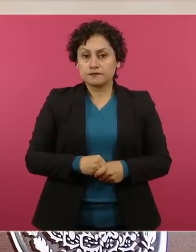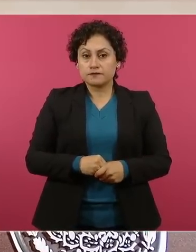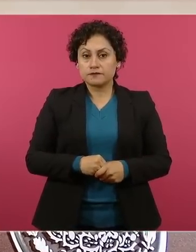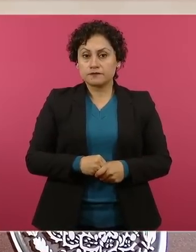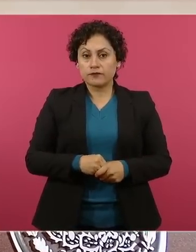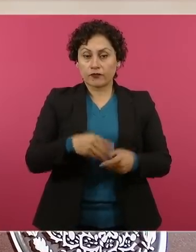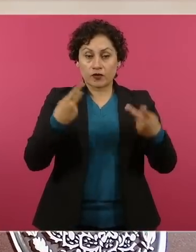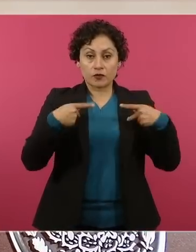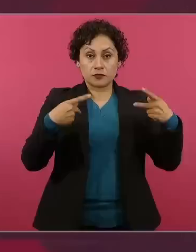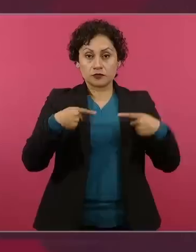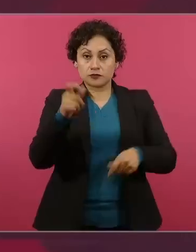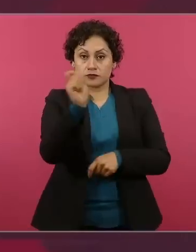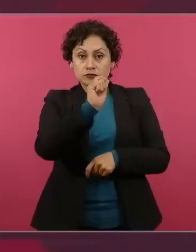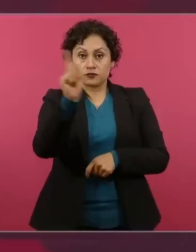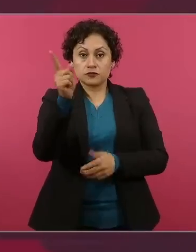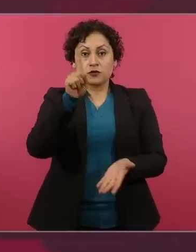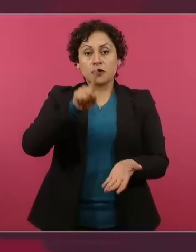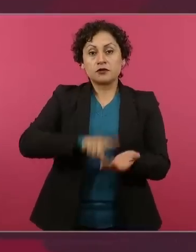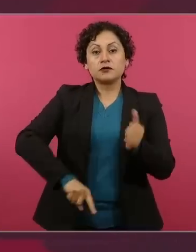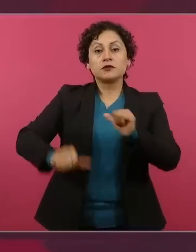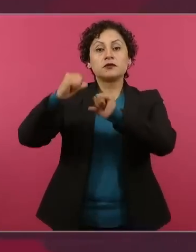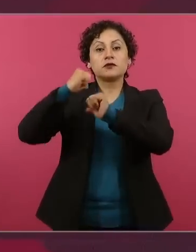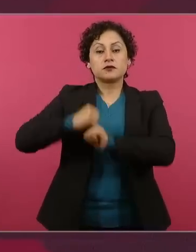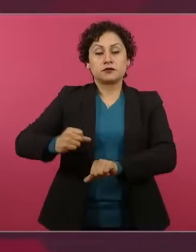especialistas de la Secretaría de Seguridad